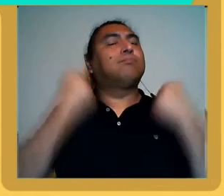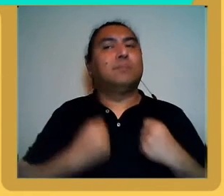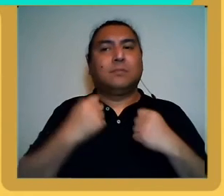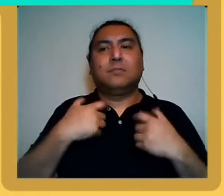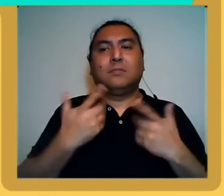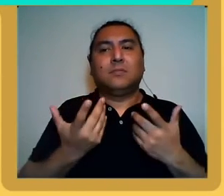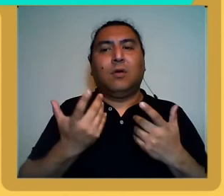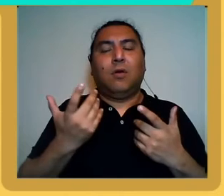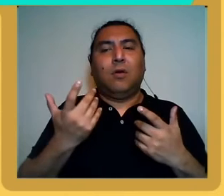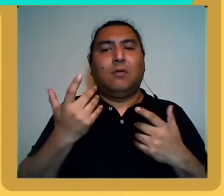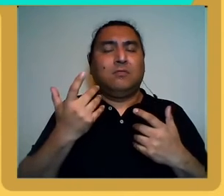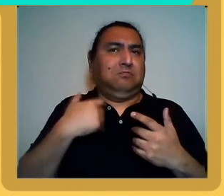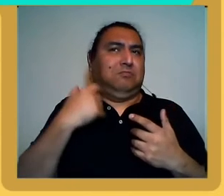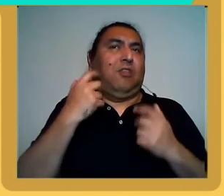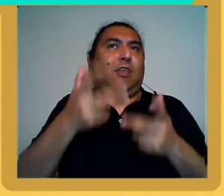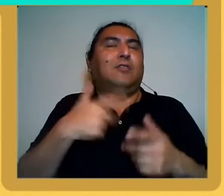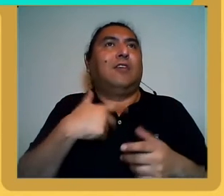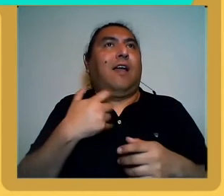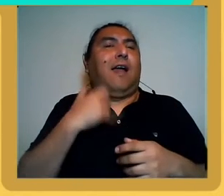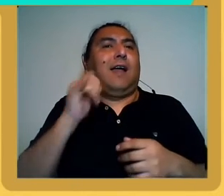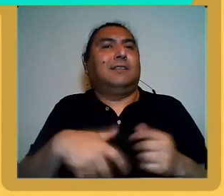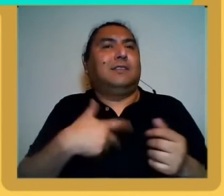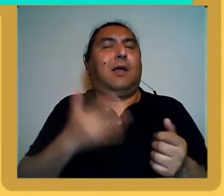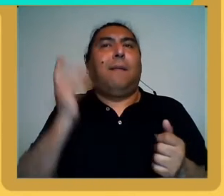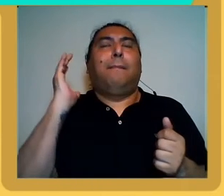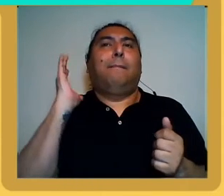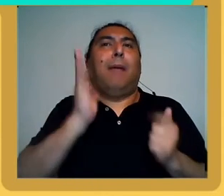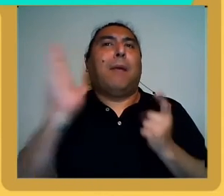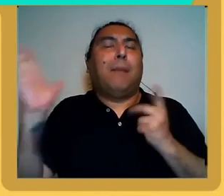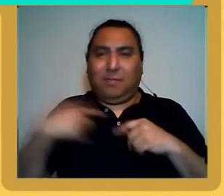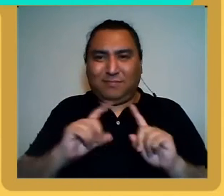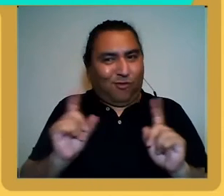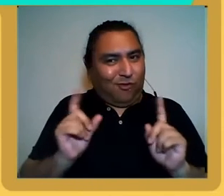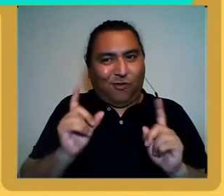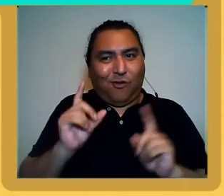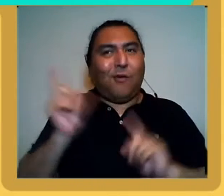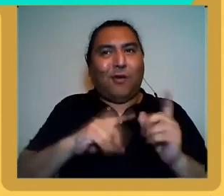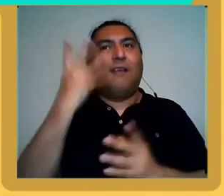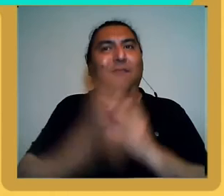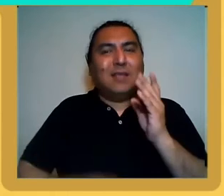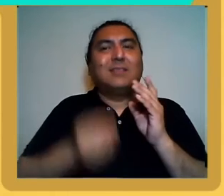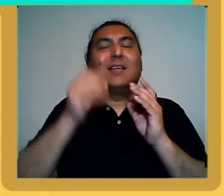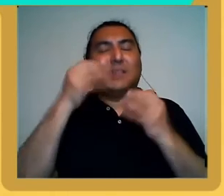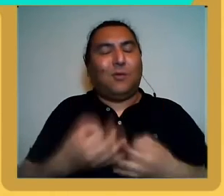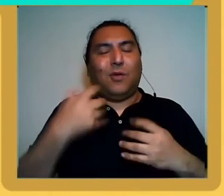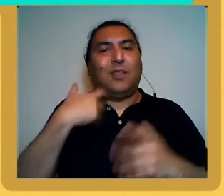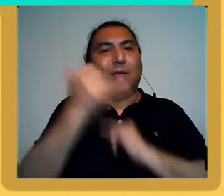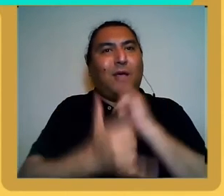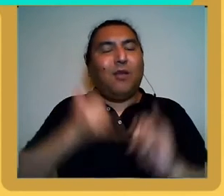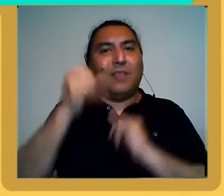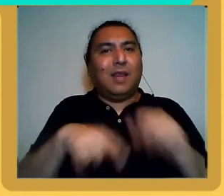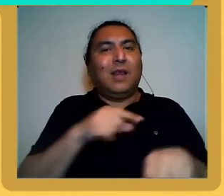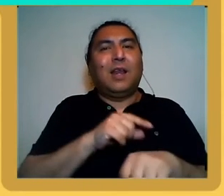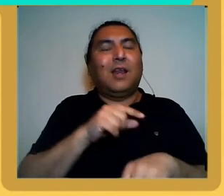que todas me salieron bien, también hubo algunas que no me salieron, que seguramente te las voy a comentar en alguna otra